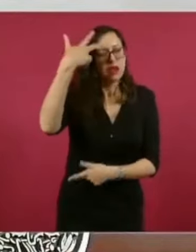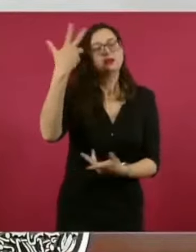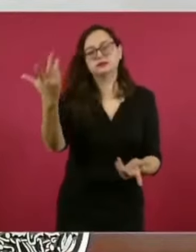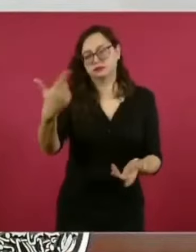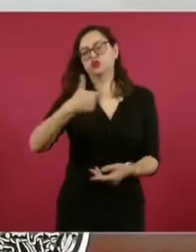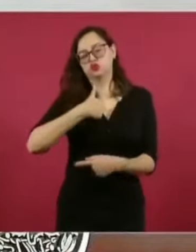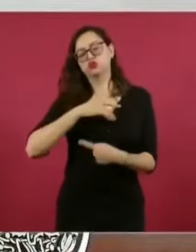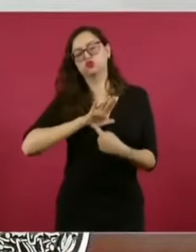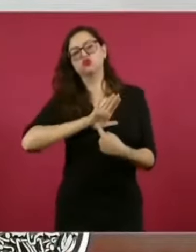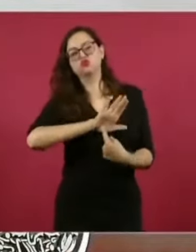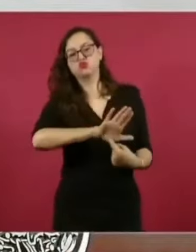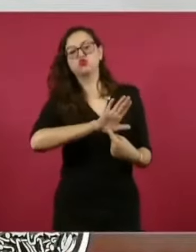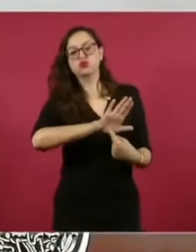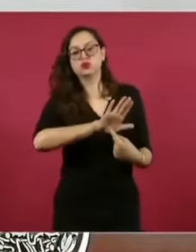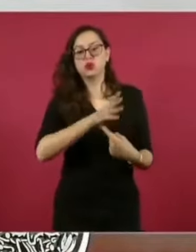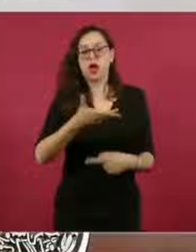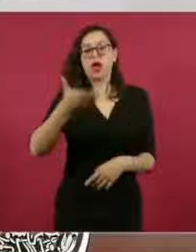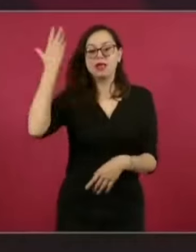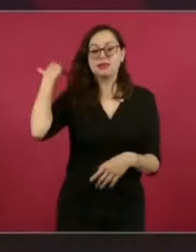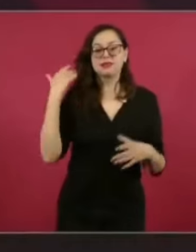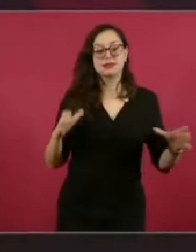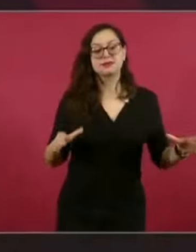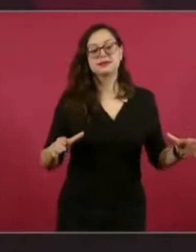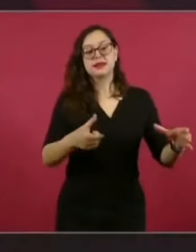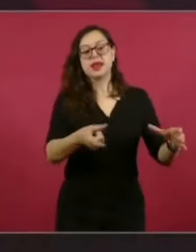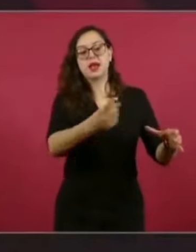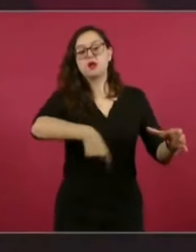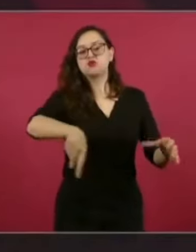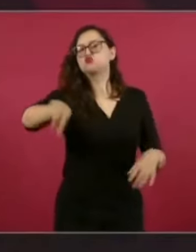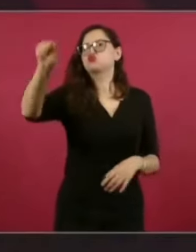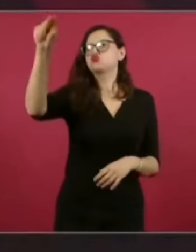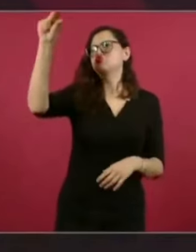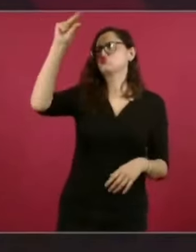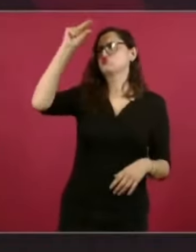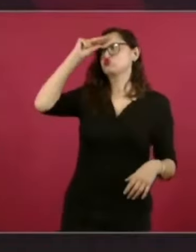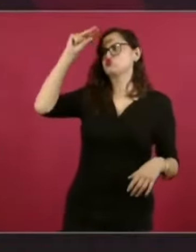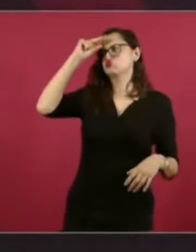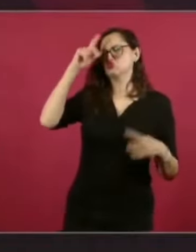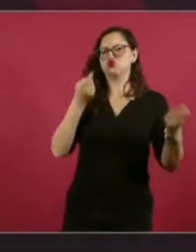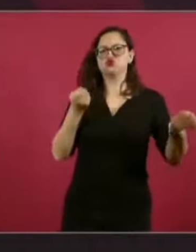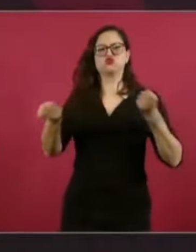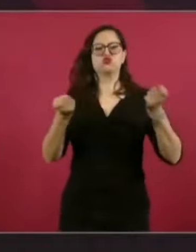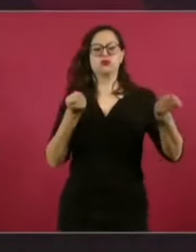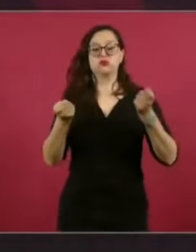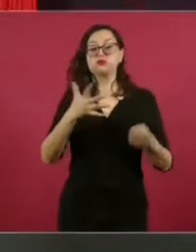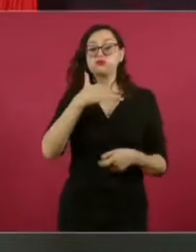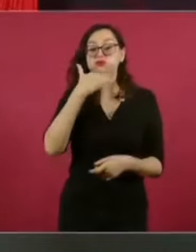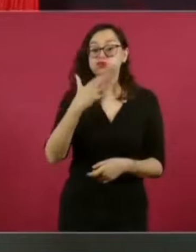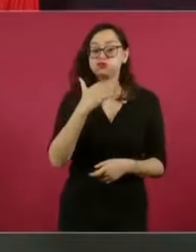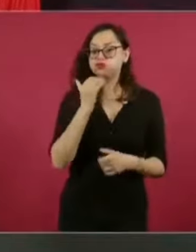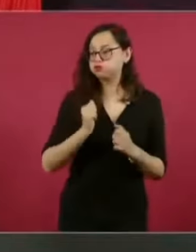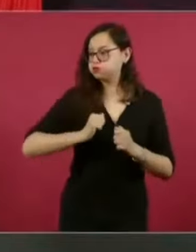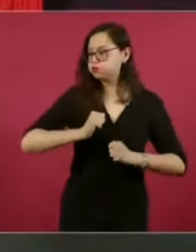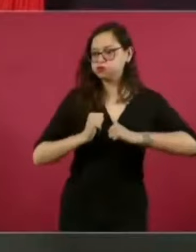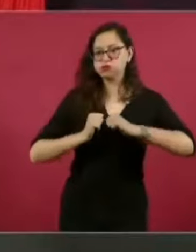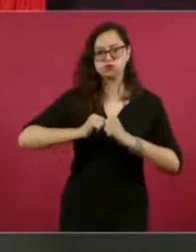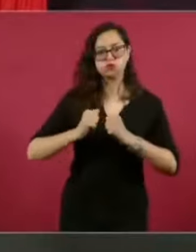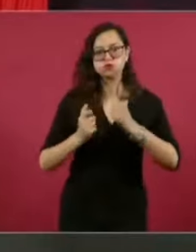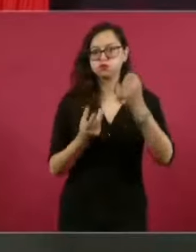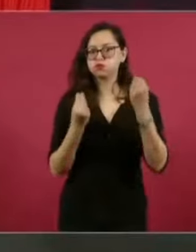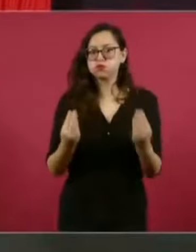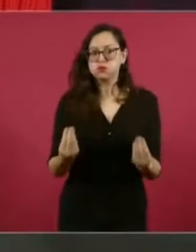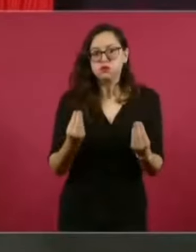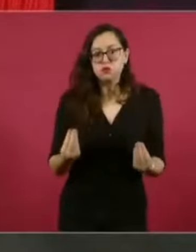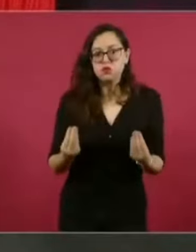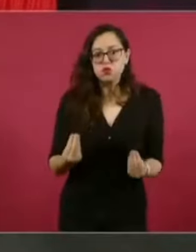de los intelectuales orgánicos y cómo estaban vinculados con la corrupción y